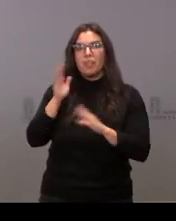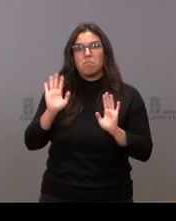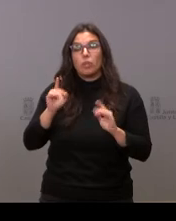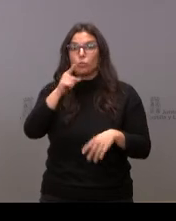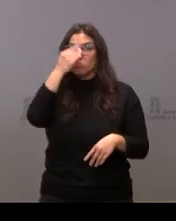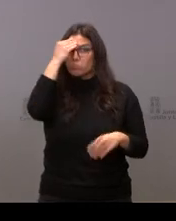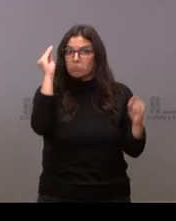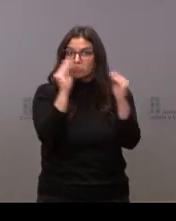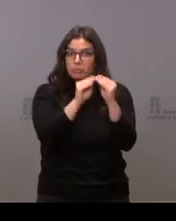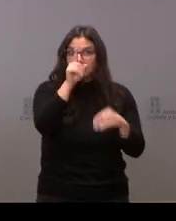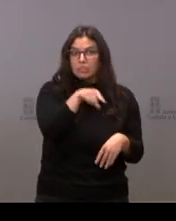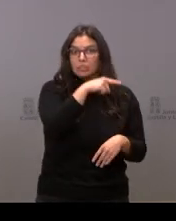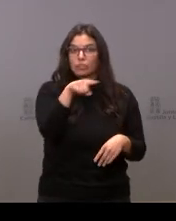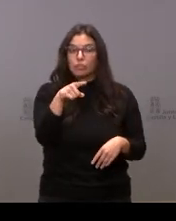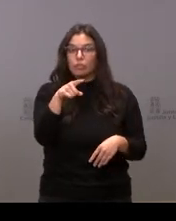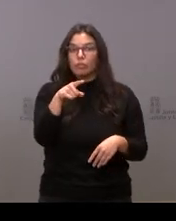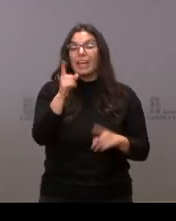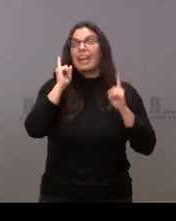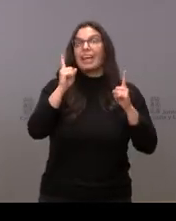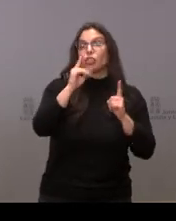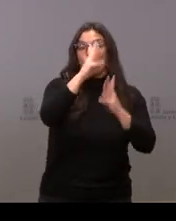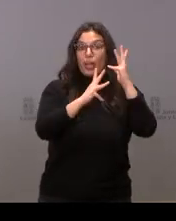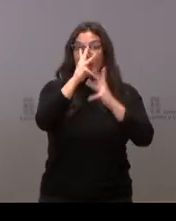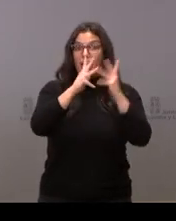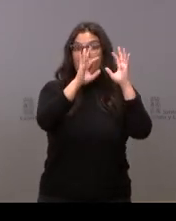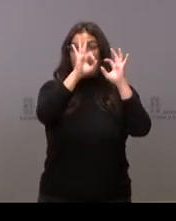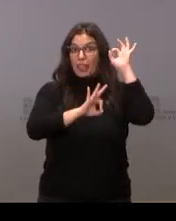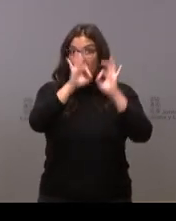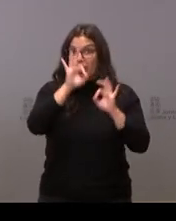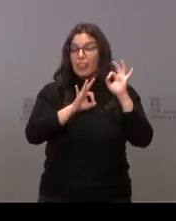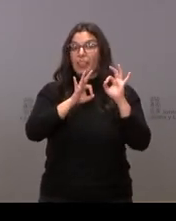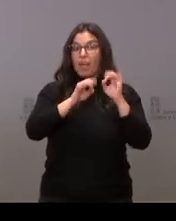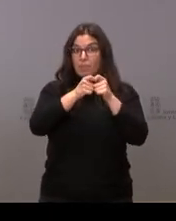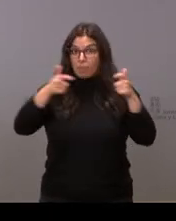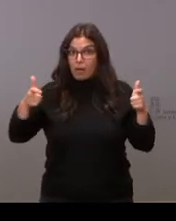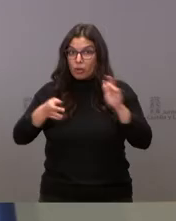restricciones, si la incidencia va en aumento y sigue en aumento. Muchas gracias.